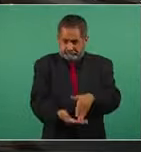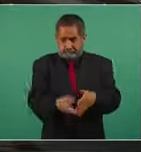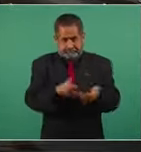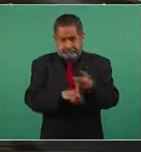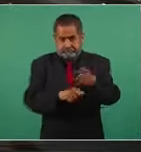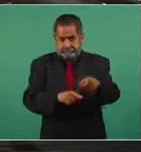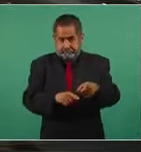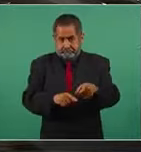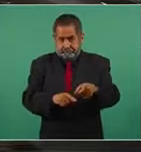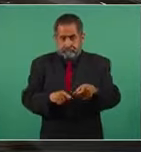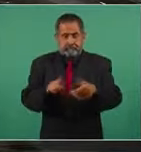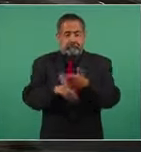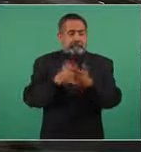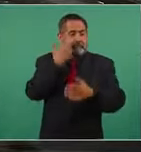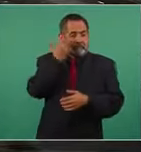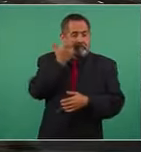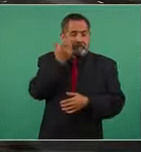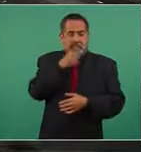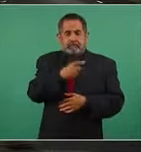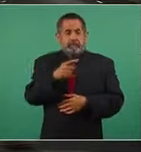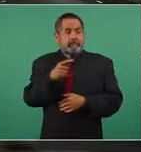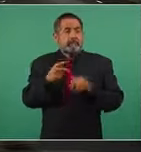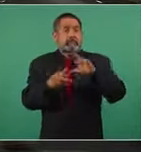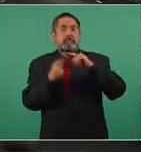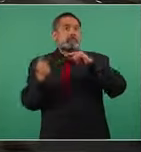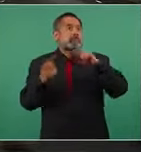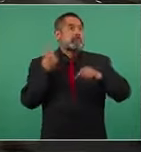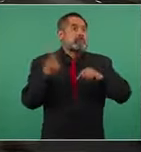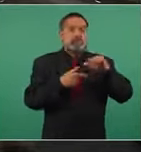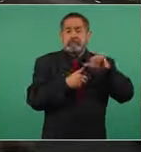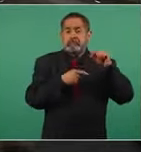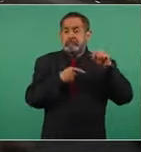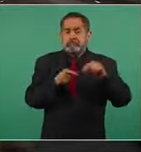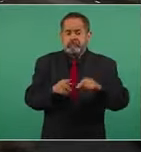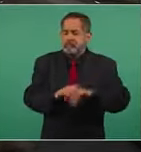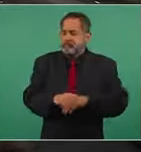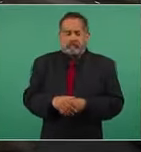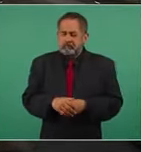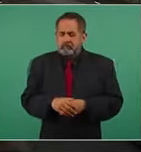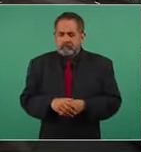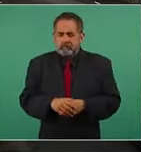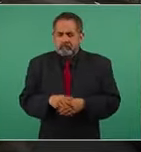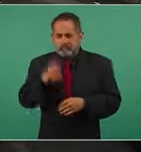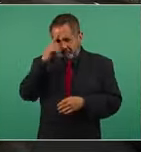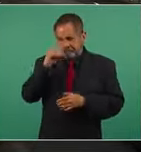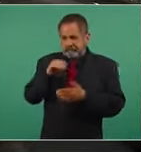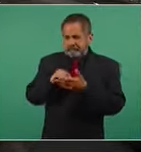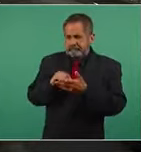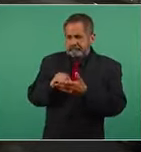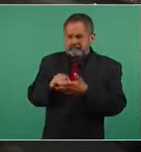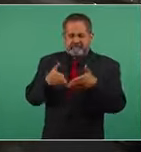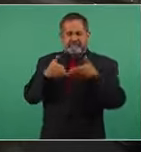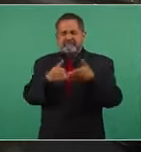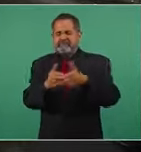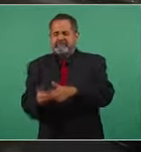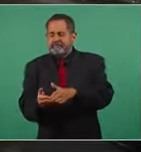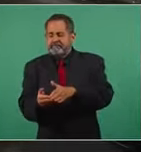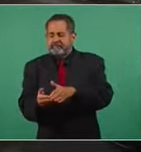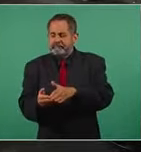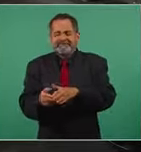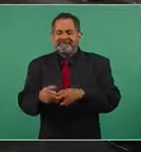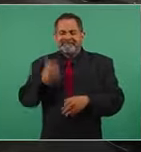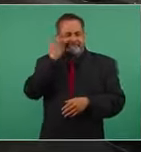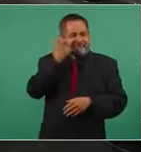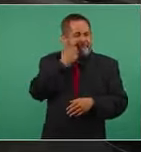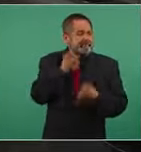con el pretexto del huracán lo hicieron para cobrar un seguro. Me mantengo en esta versión